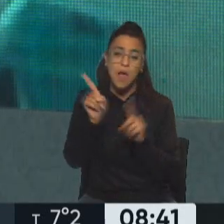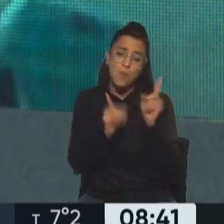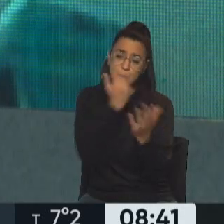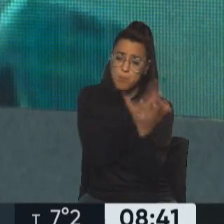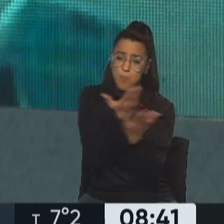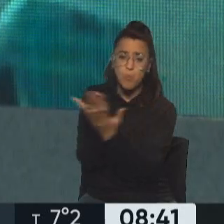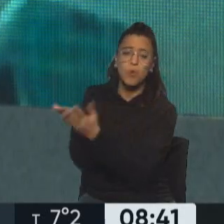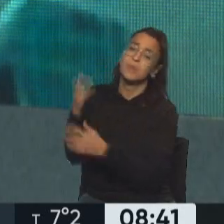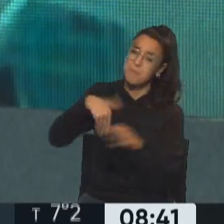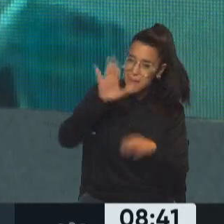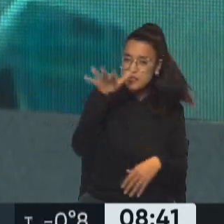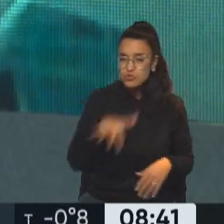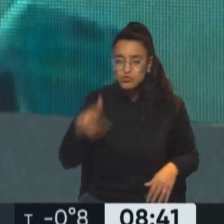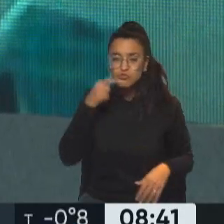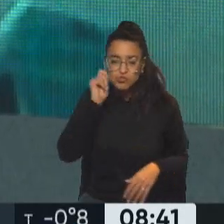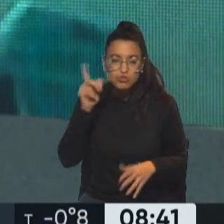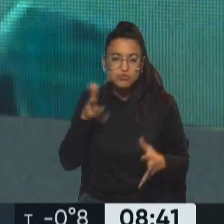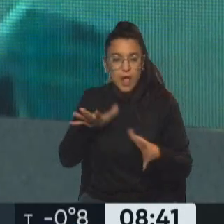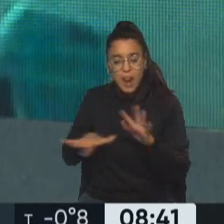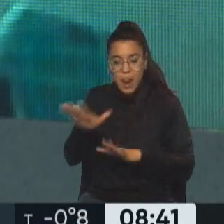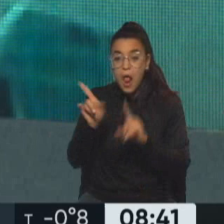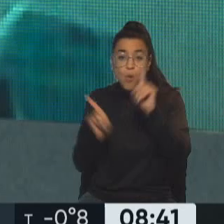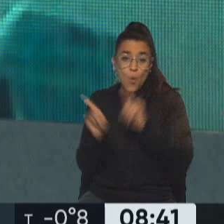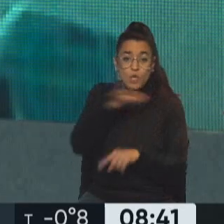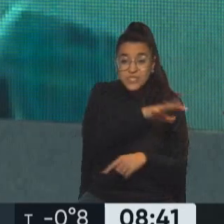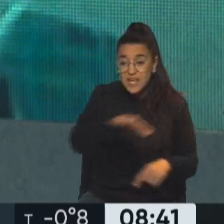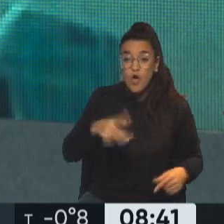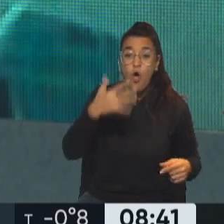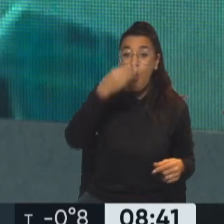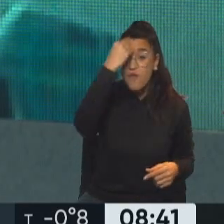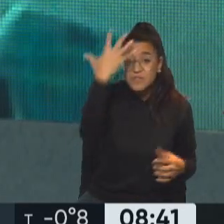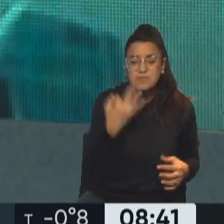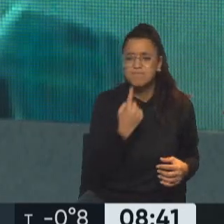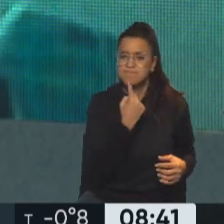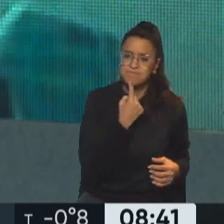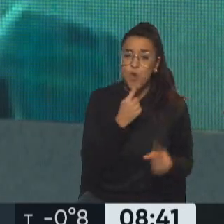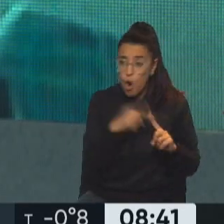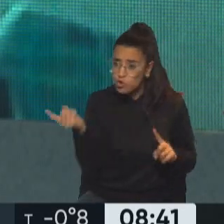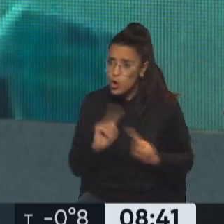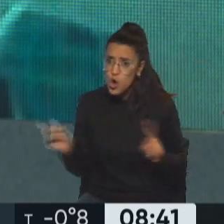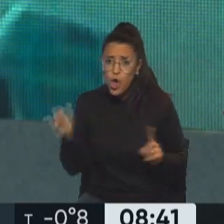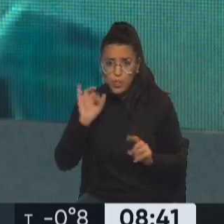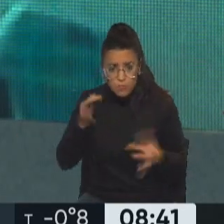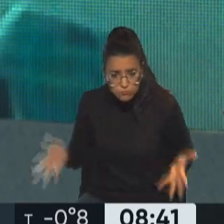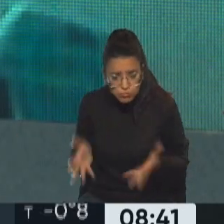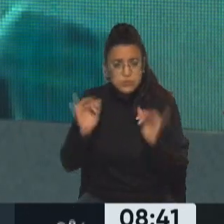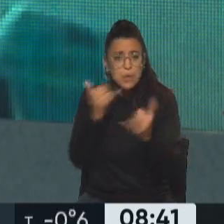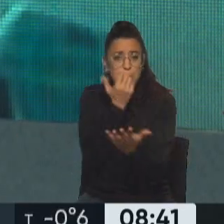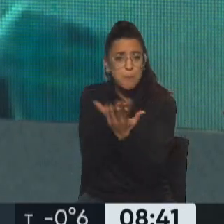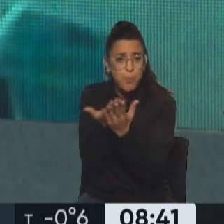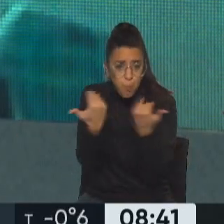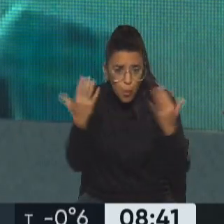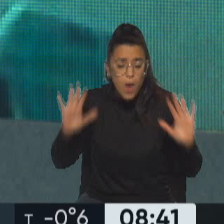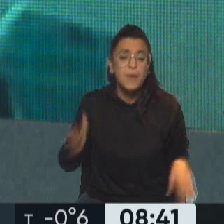básicamente sociales, pero que desde algunos sectores del oficialismo ha sido cuestionada y otros no, realmente lo impulsan como una alternativa.